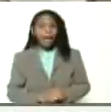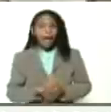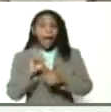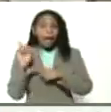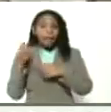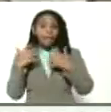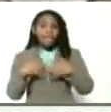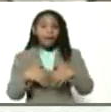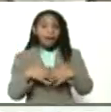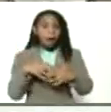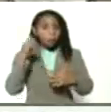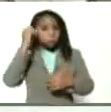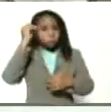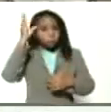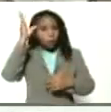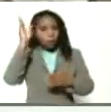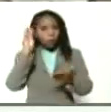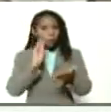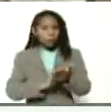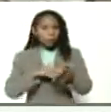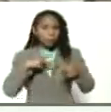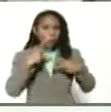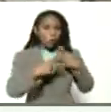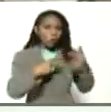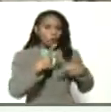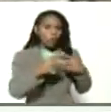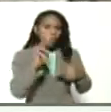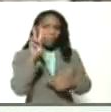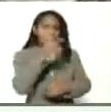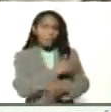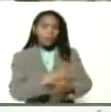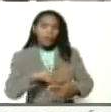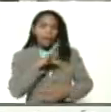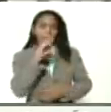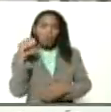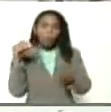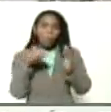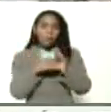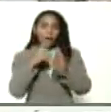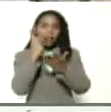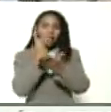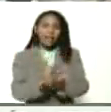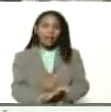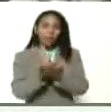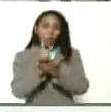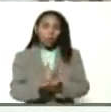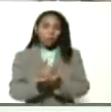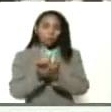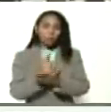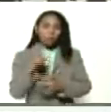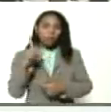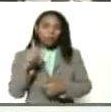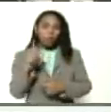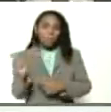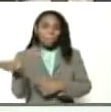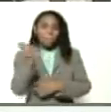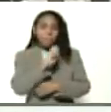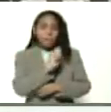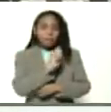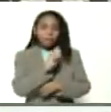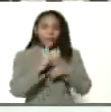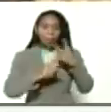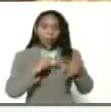una planta que tiene una capacidad instalada de producción de 2.500.000 kilolitros mes de producción